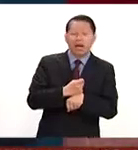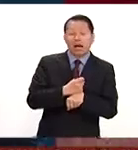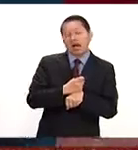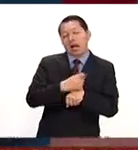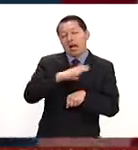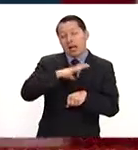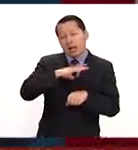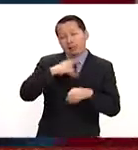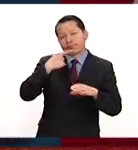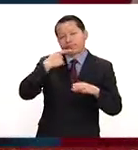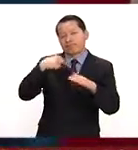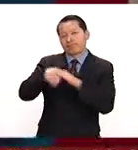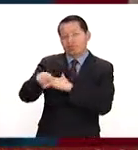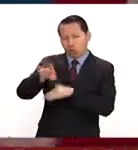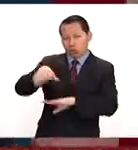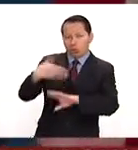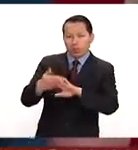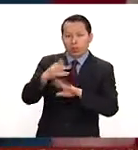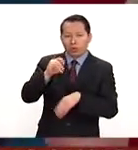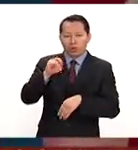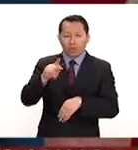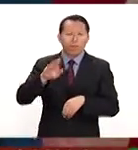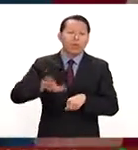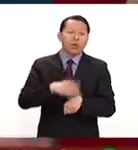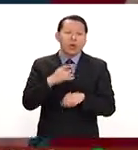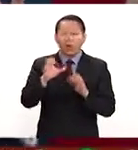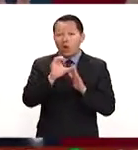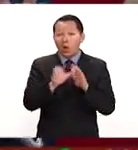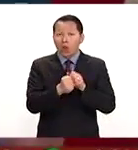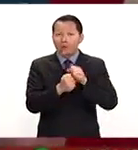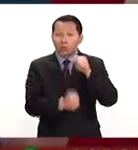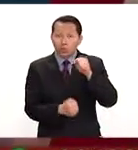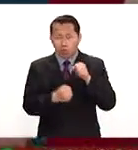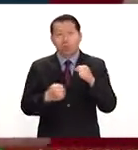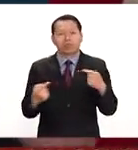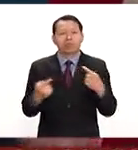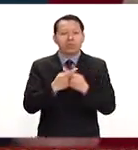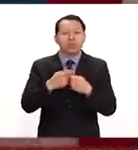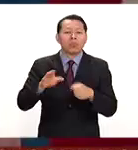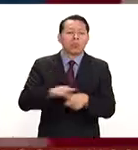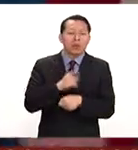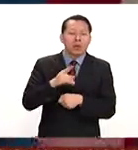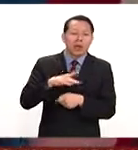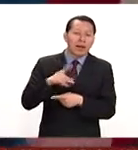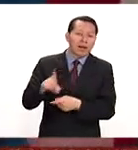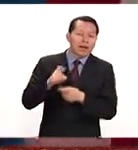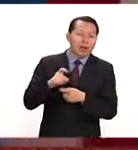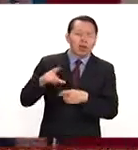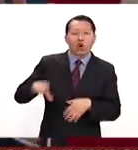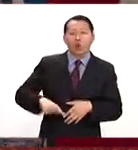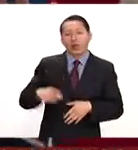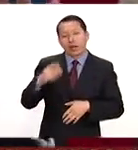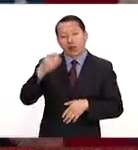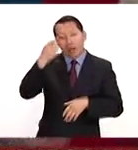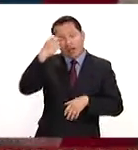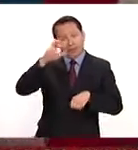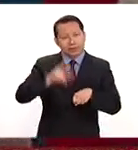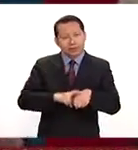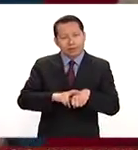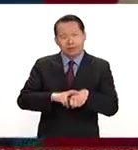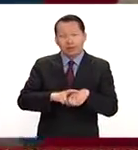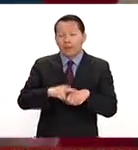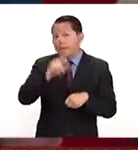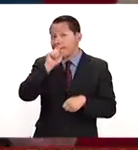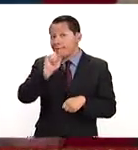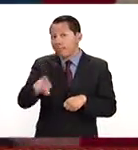por el hecho de que supuestamente viola la Constitución al recibir el dinero de gobiernos extranjeros. Si aunamos todo esto a lo que